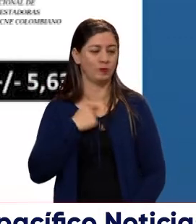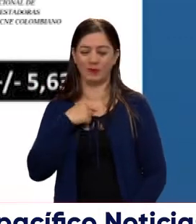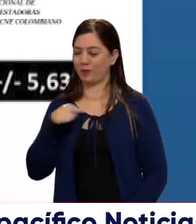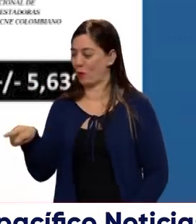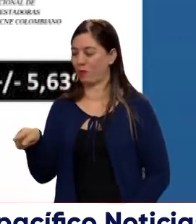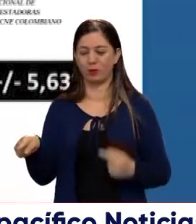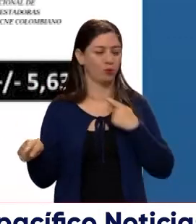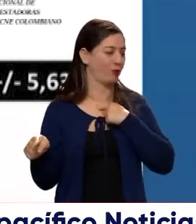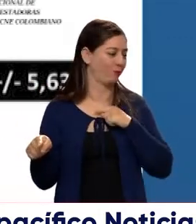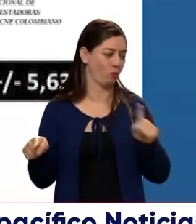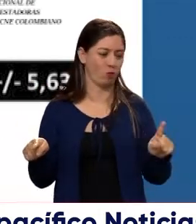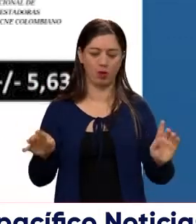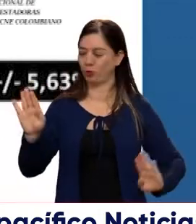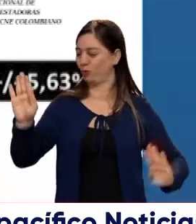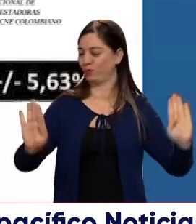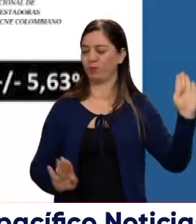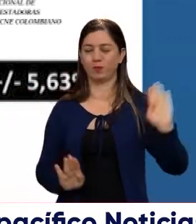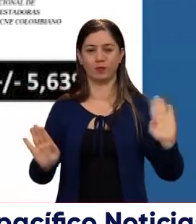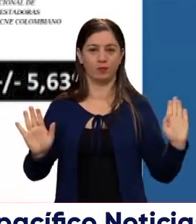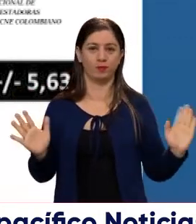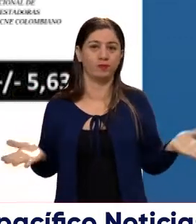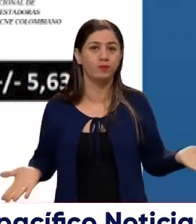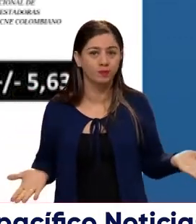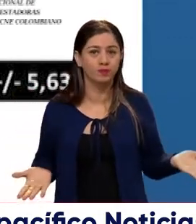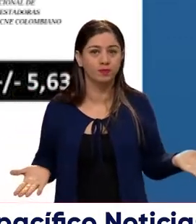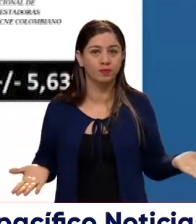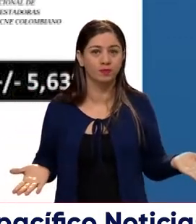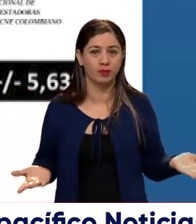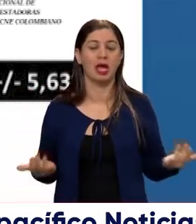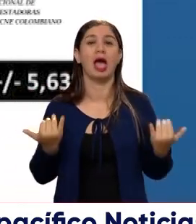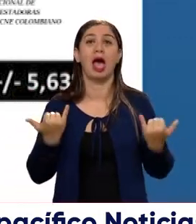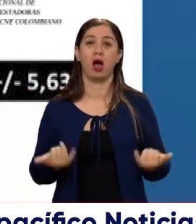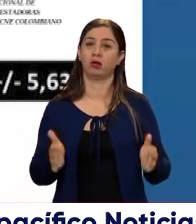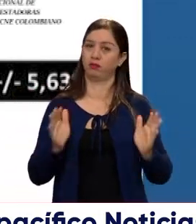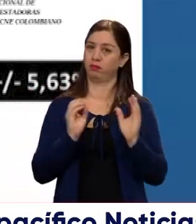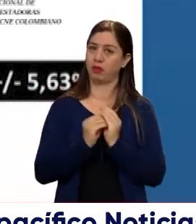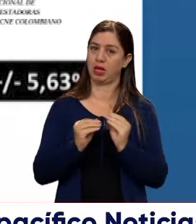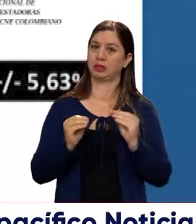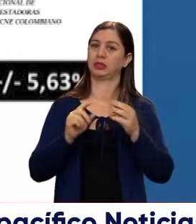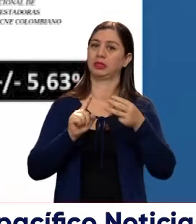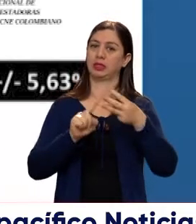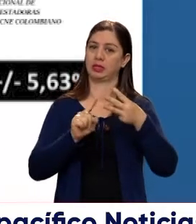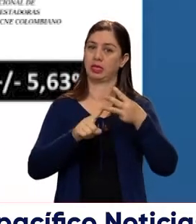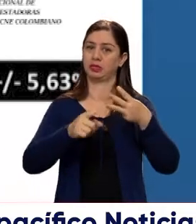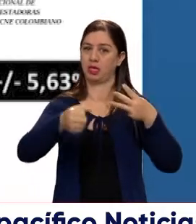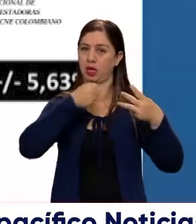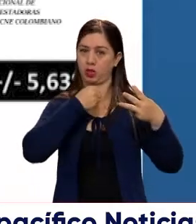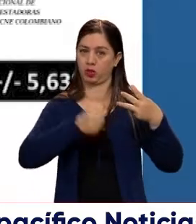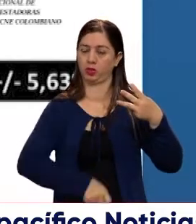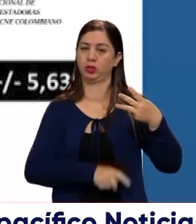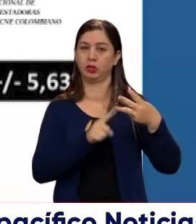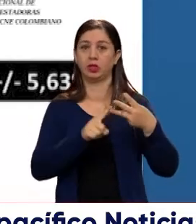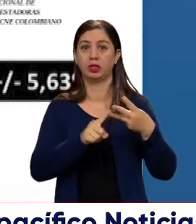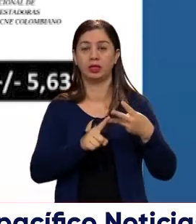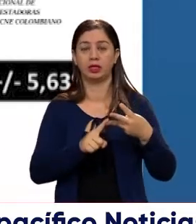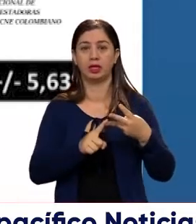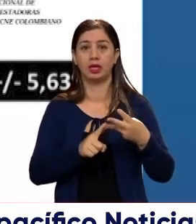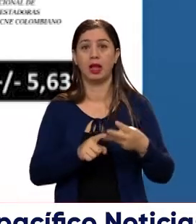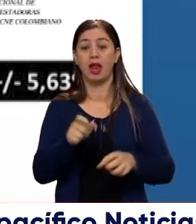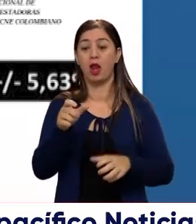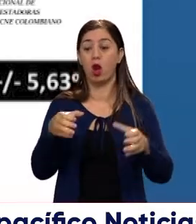ninguno de los dos candidatos. Entonces, aquí es la otra noticia, la tercera noticia que doy. Lo que hagan los